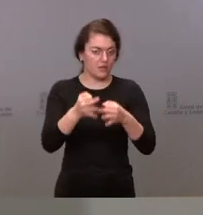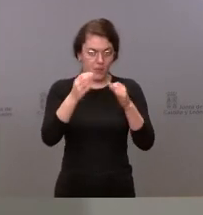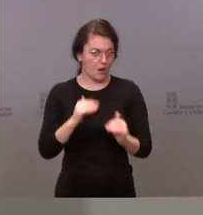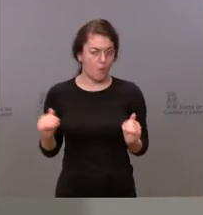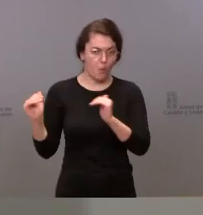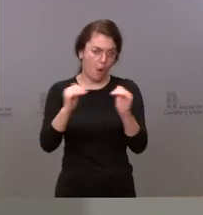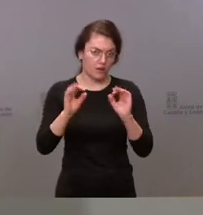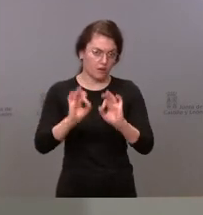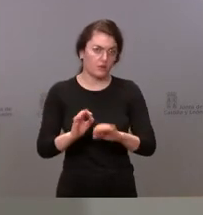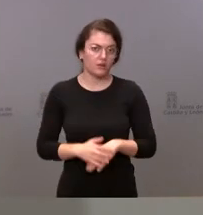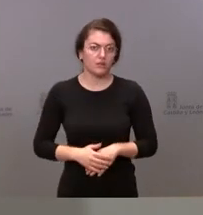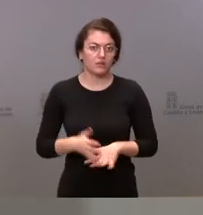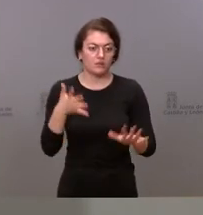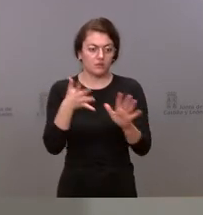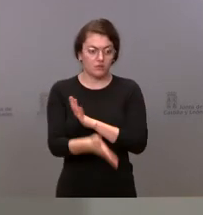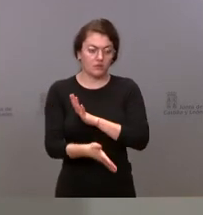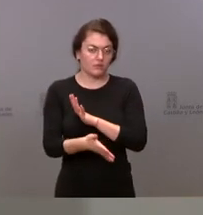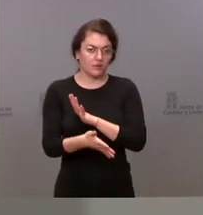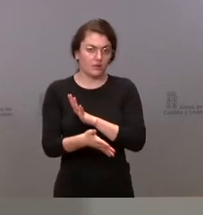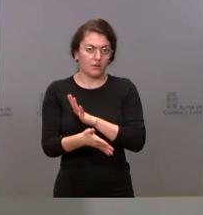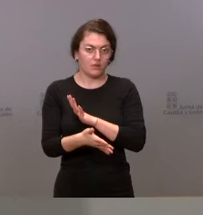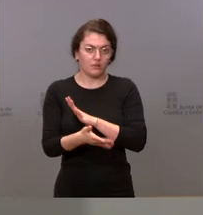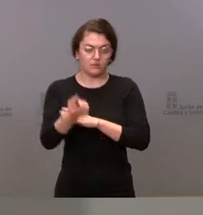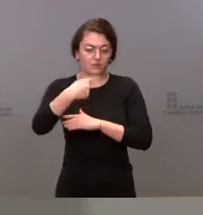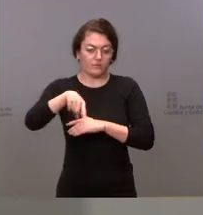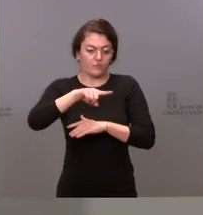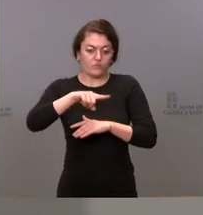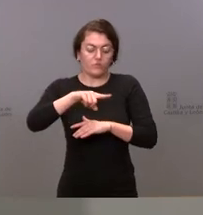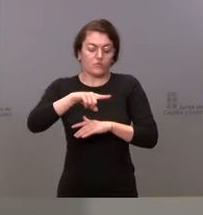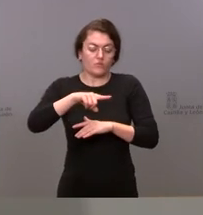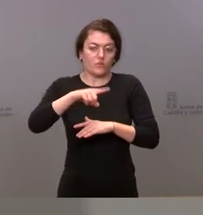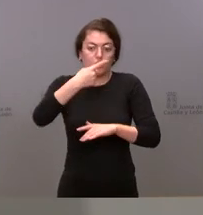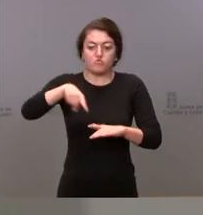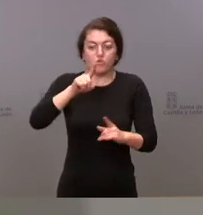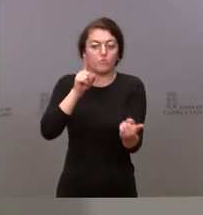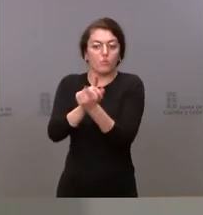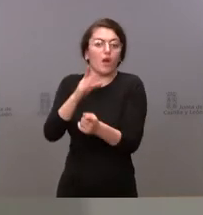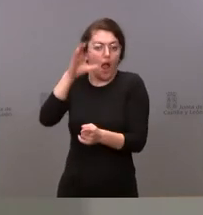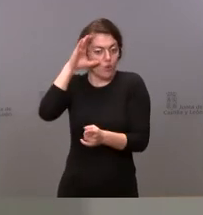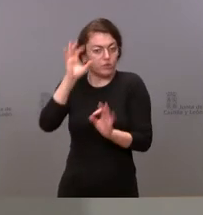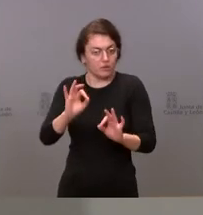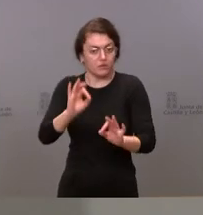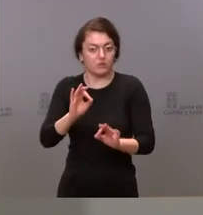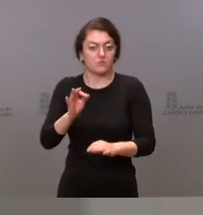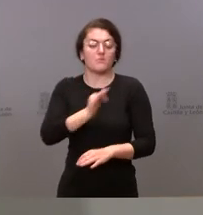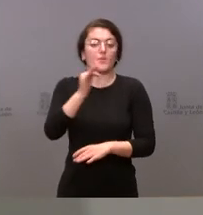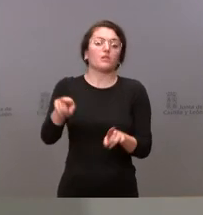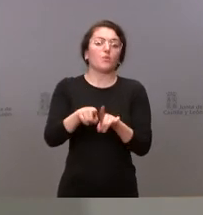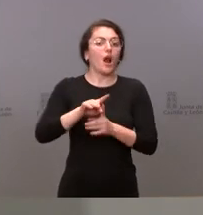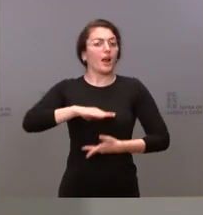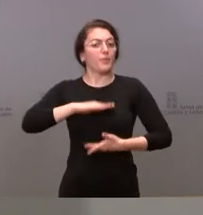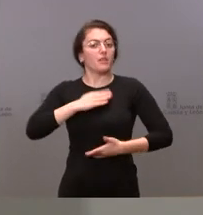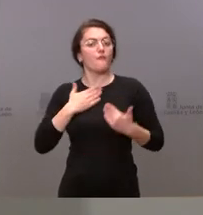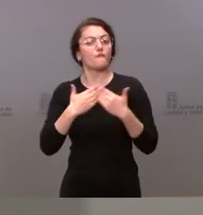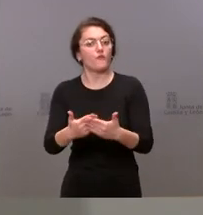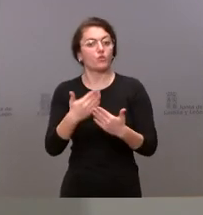eso no quita para que escuchemos a todo el mundo que tenga algo que aportar y mantengamos absolutamente nuestra capacidad y voluntad de diálogo lo que nunca vamos